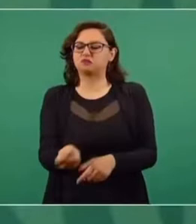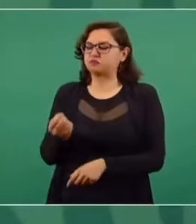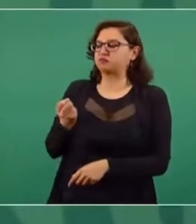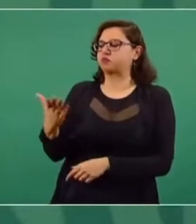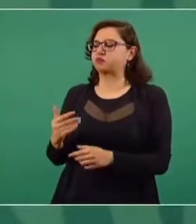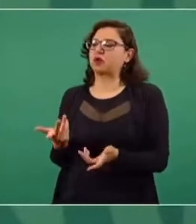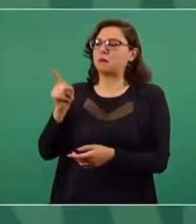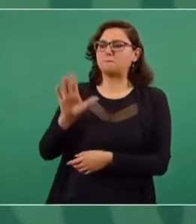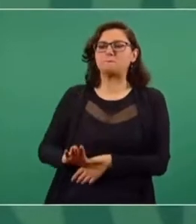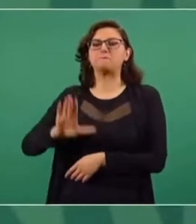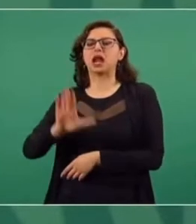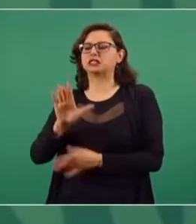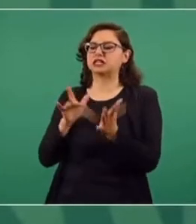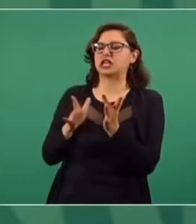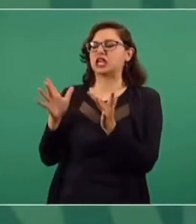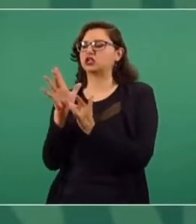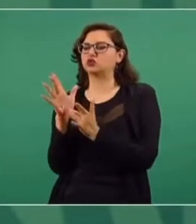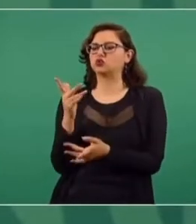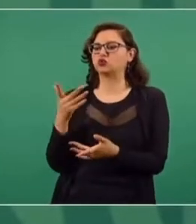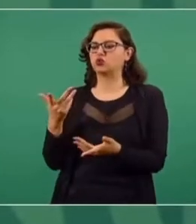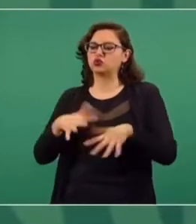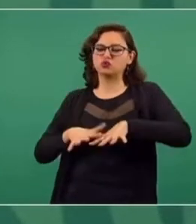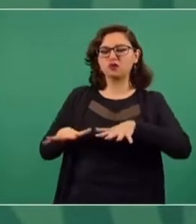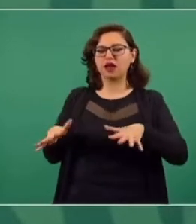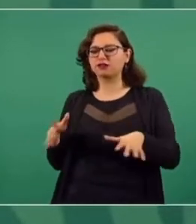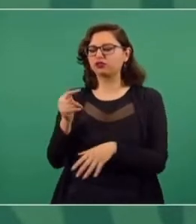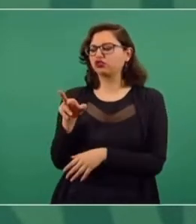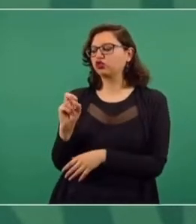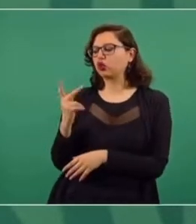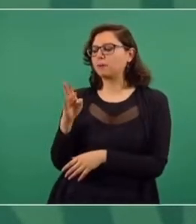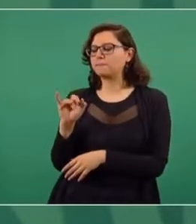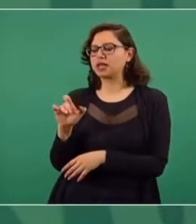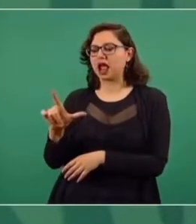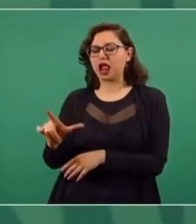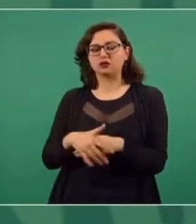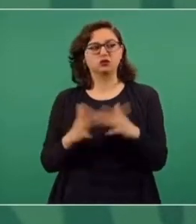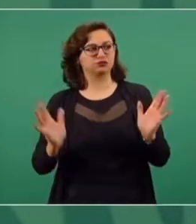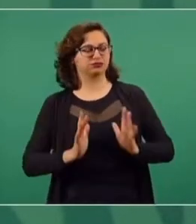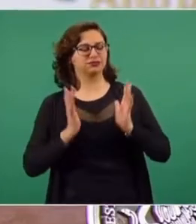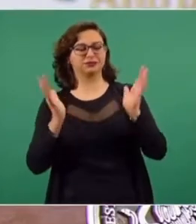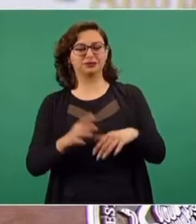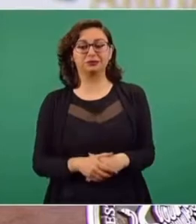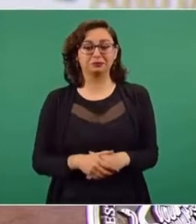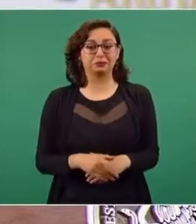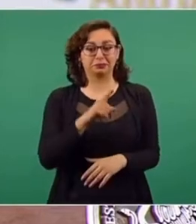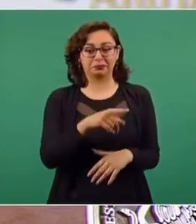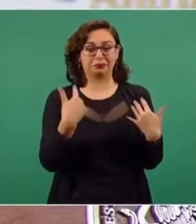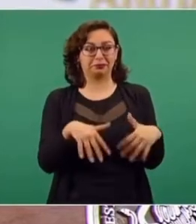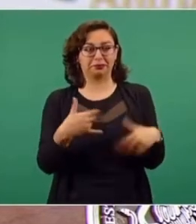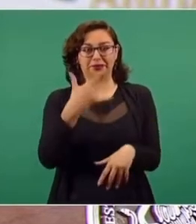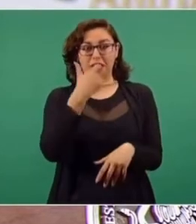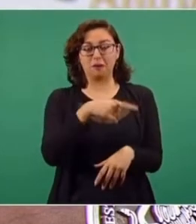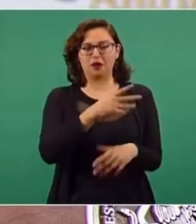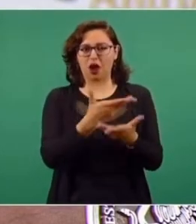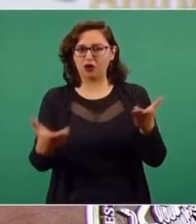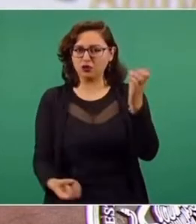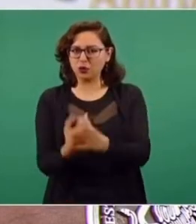este nuevo término para la ciencia social, el retropopulismo. Entonces,